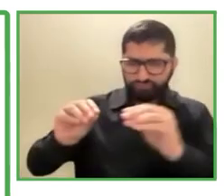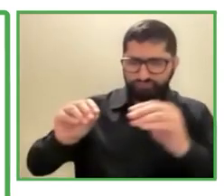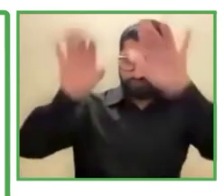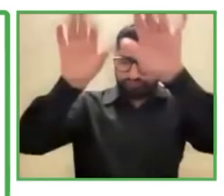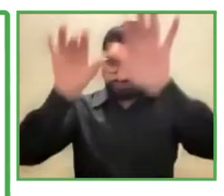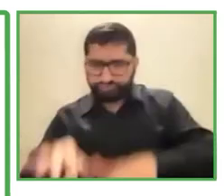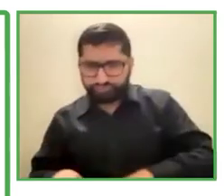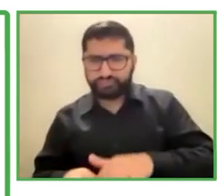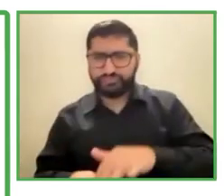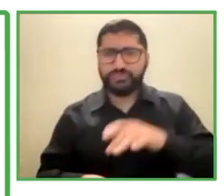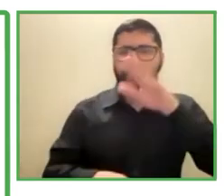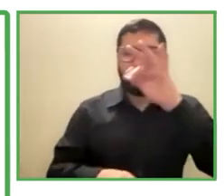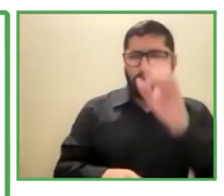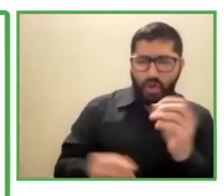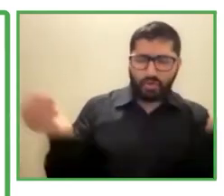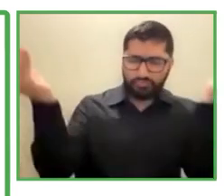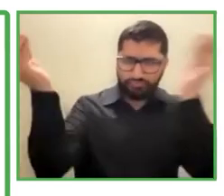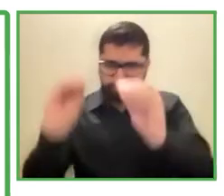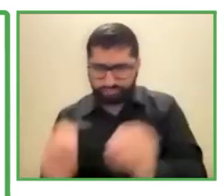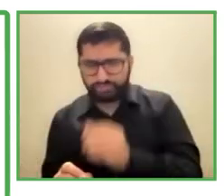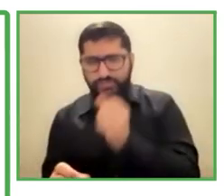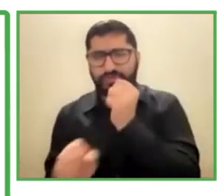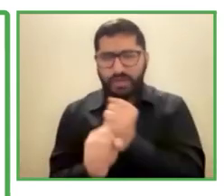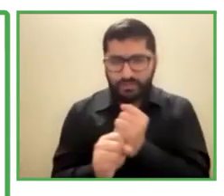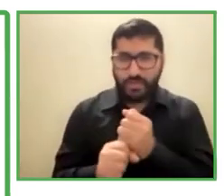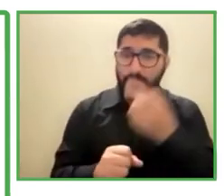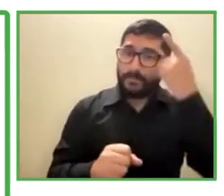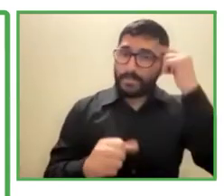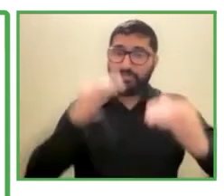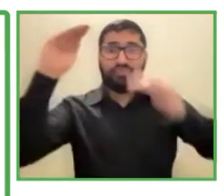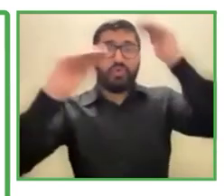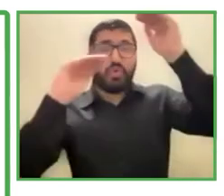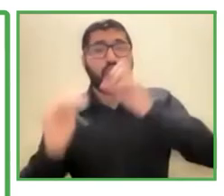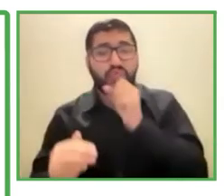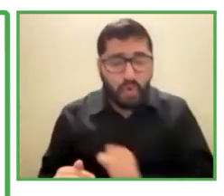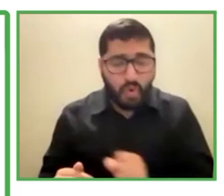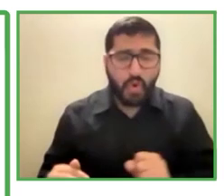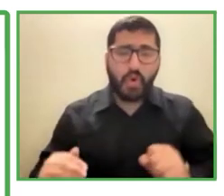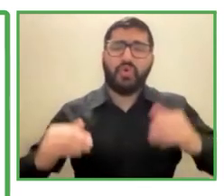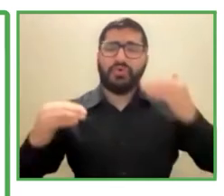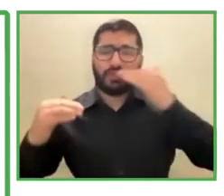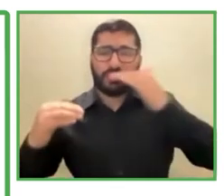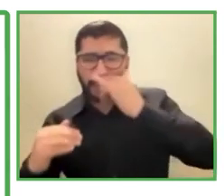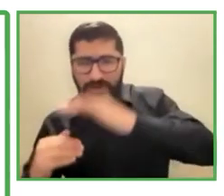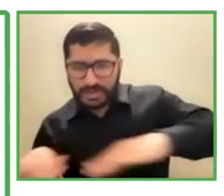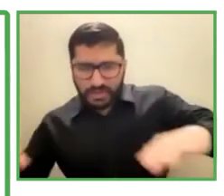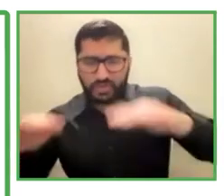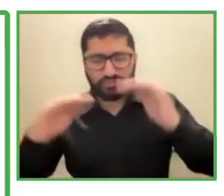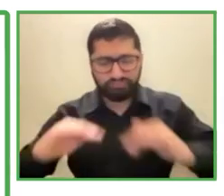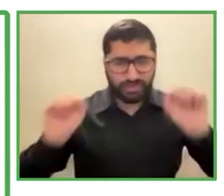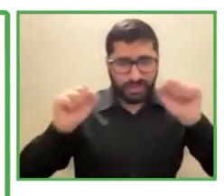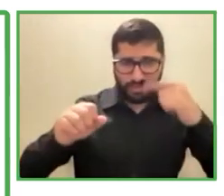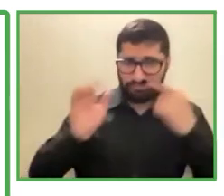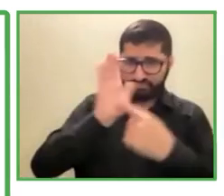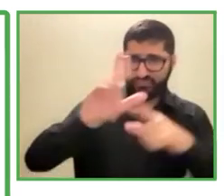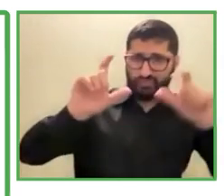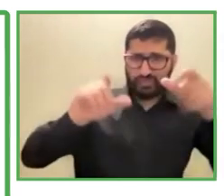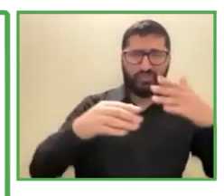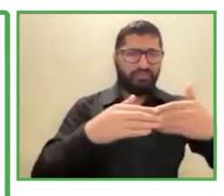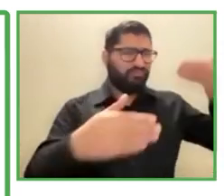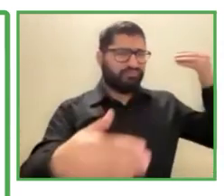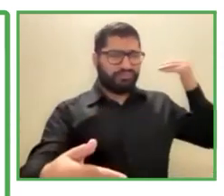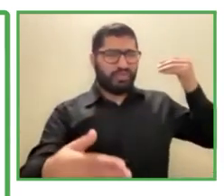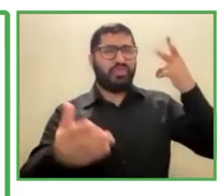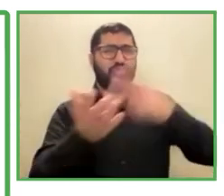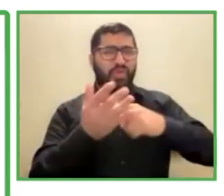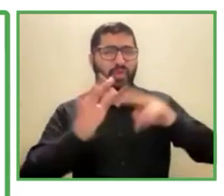mayores pero también para los niños como pueden ver en la imagen en 2019 en 2019 verano invitamos a niños